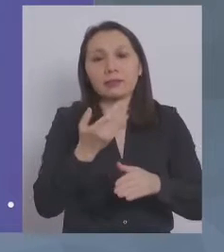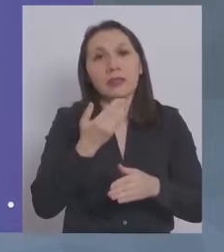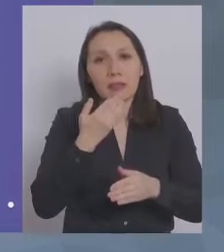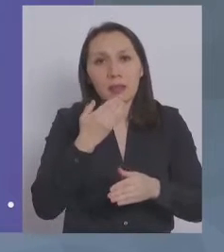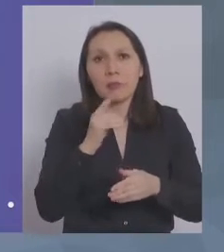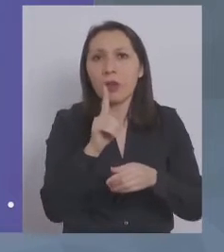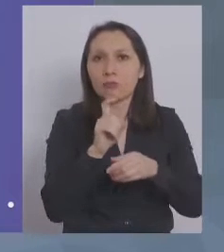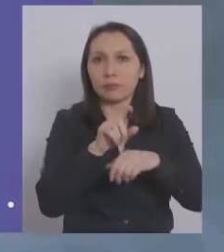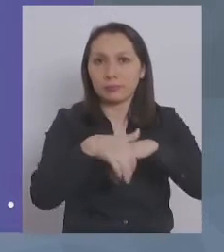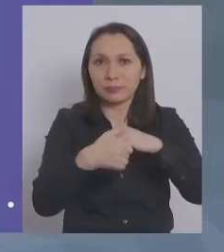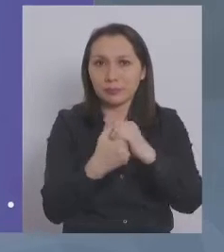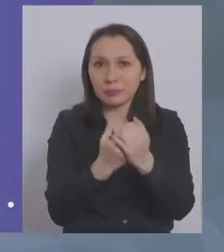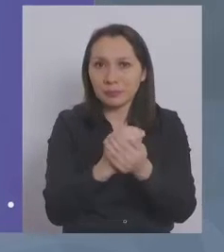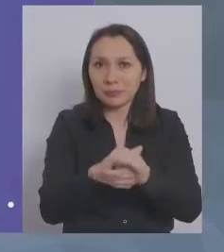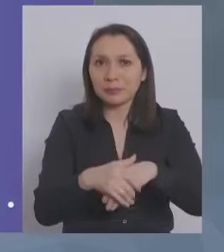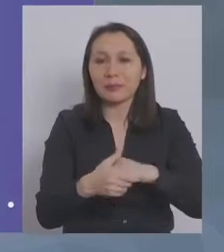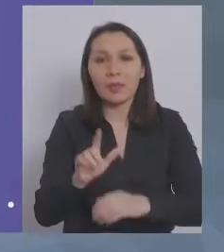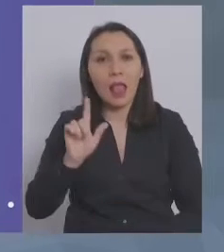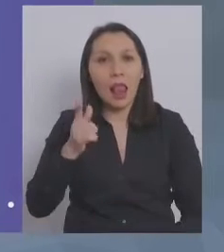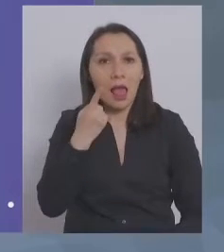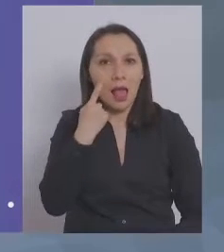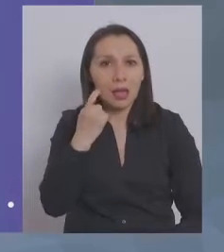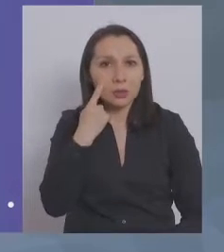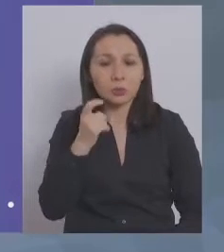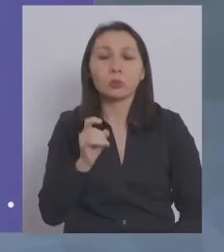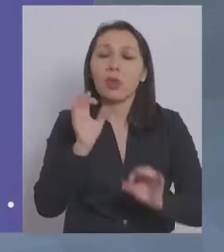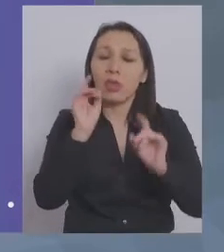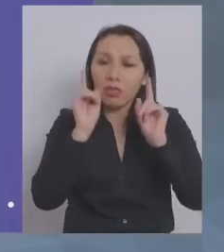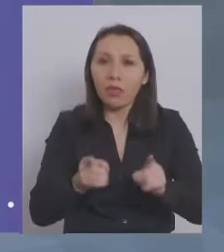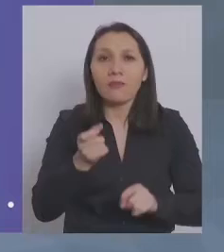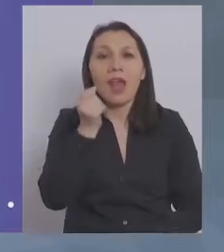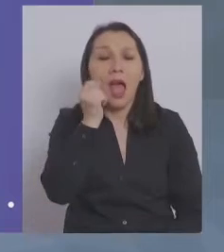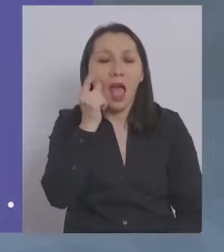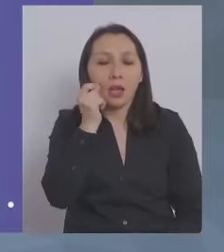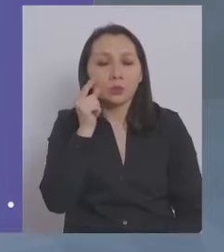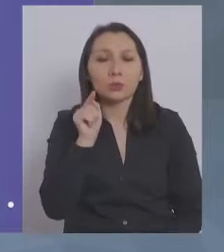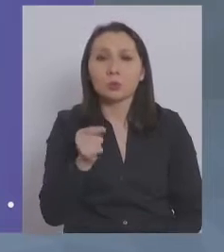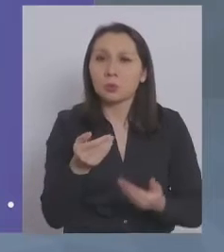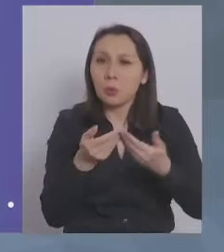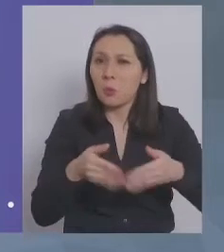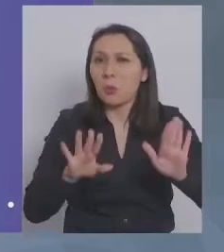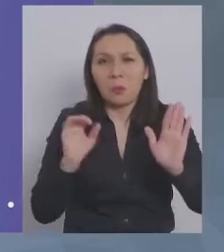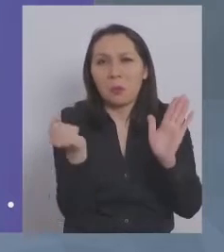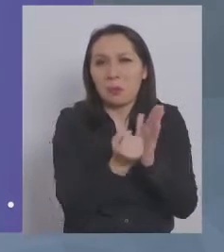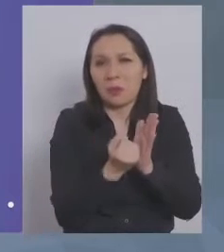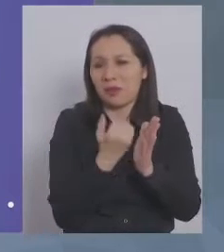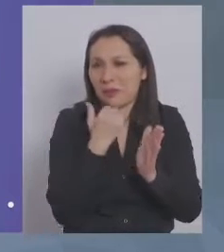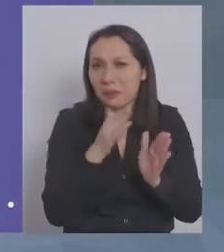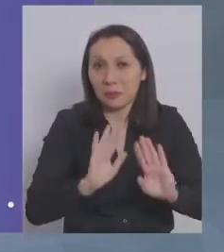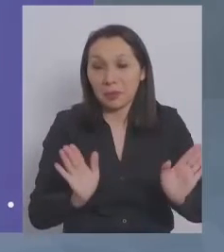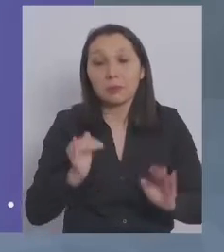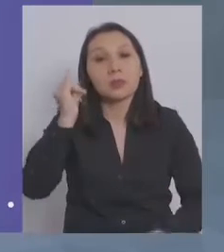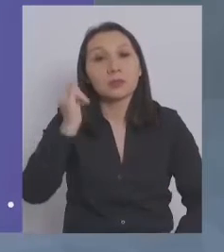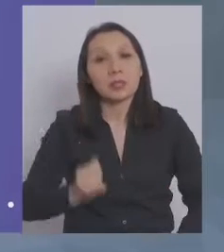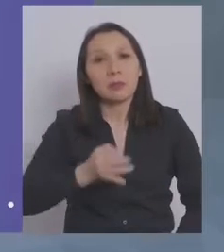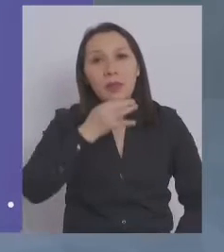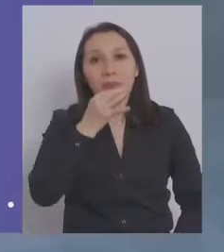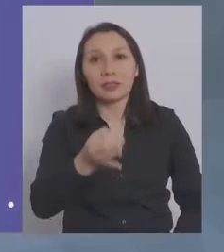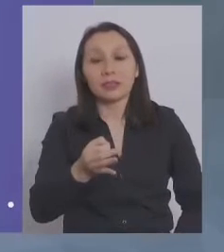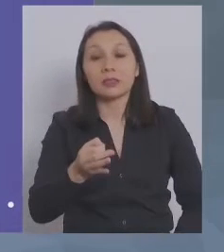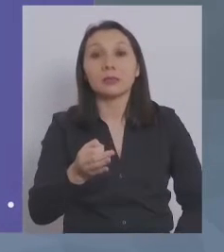también el alcohol gel, el lápiz pasta, que debe ser azul, de cualquier marca. Y siempre decimos,